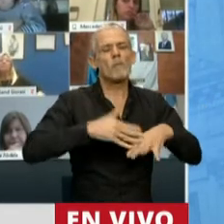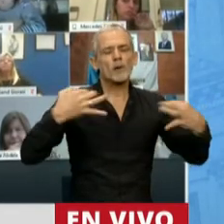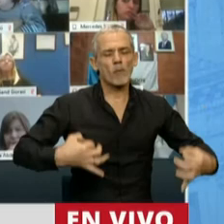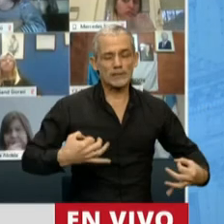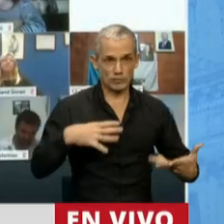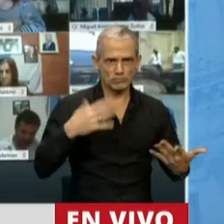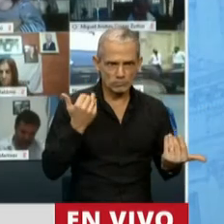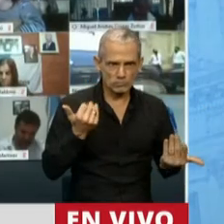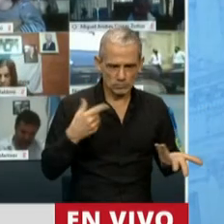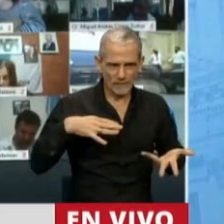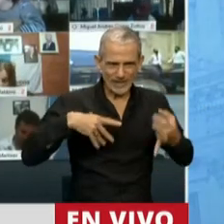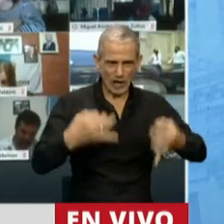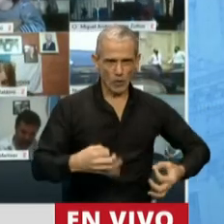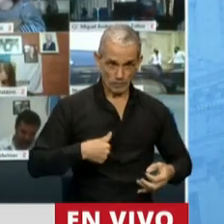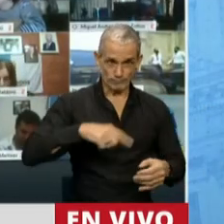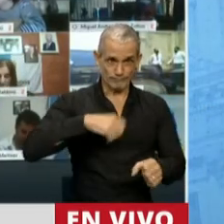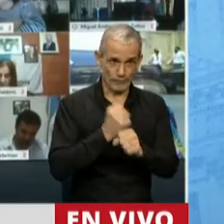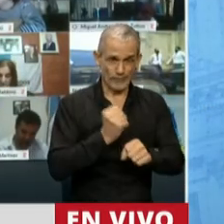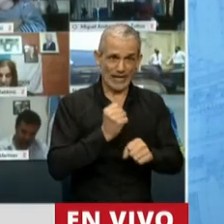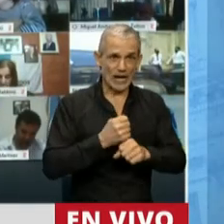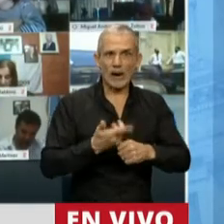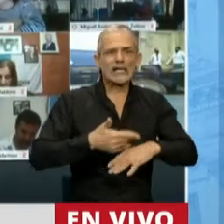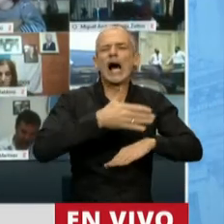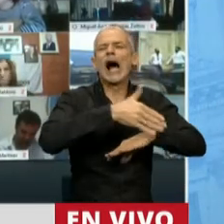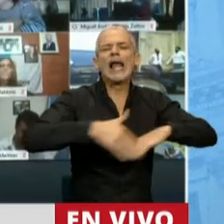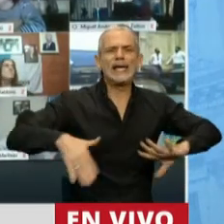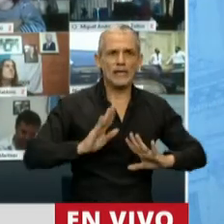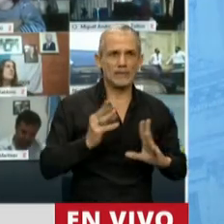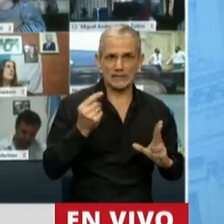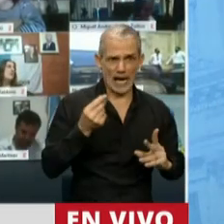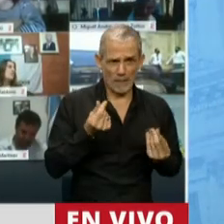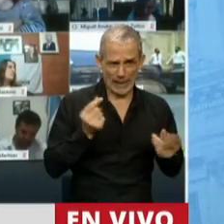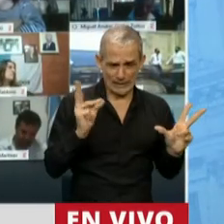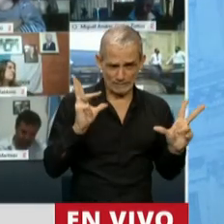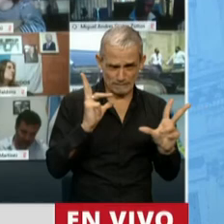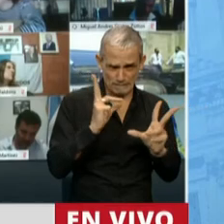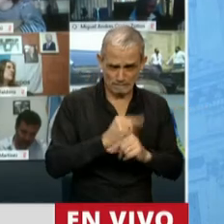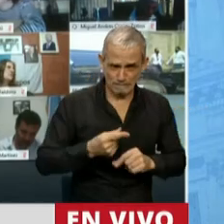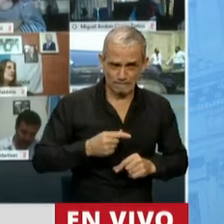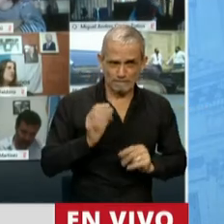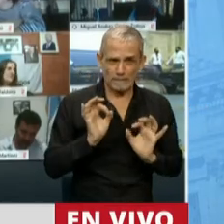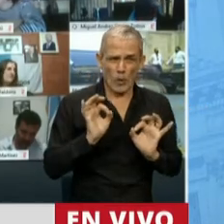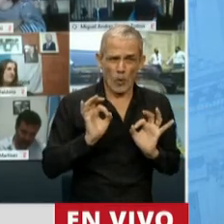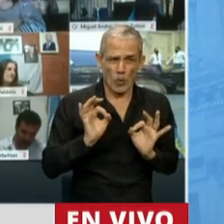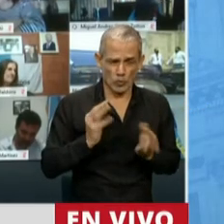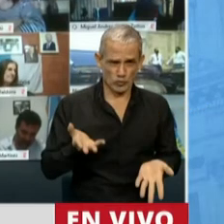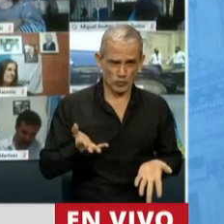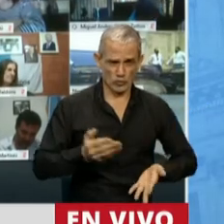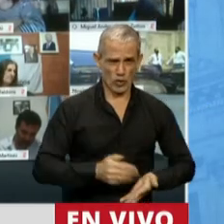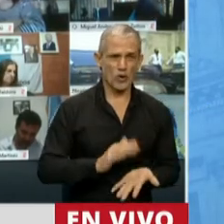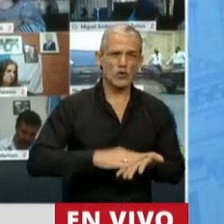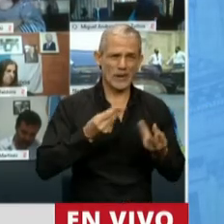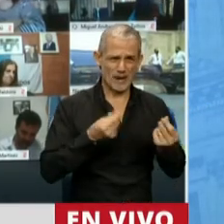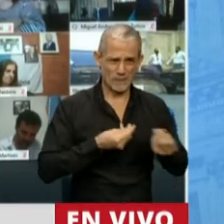estamos trabajando en las provincias al límite en cuanto al tema presupuestario. Así que